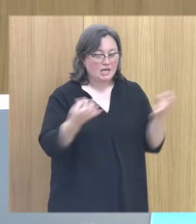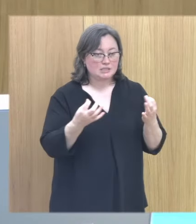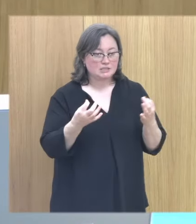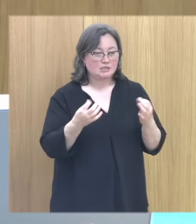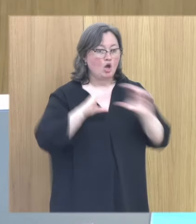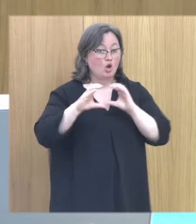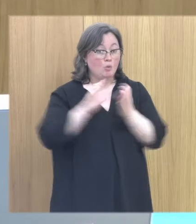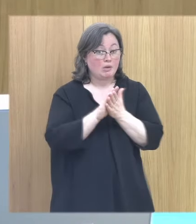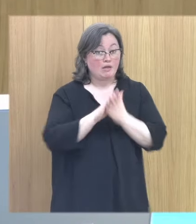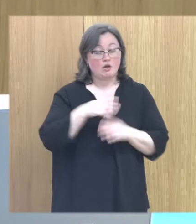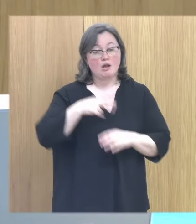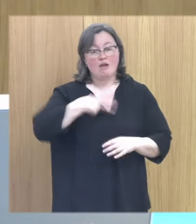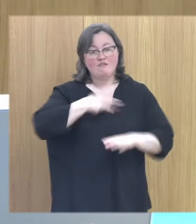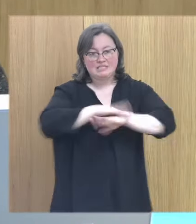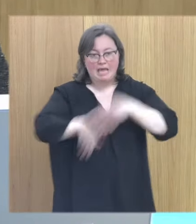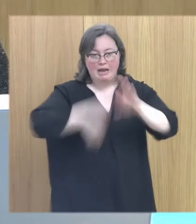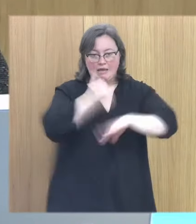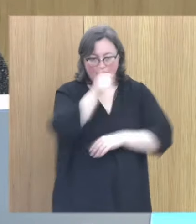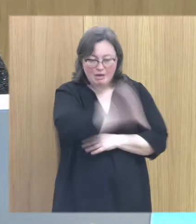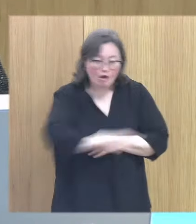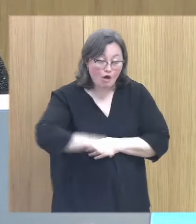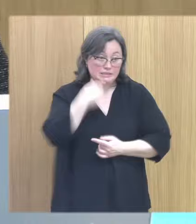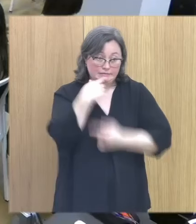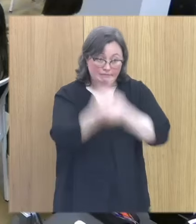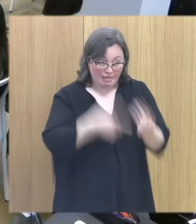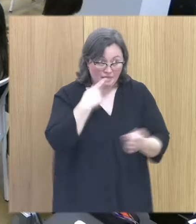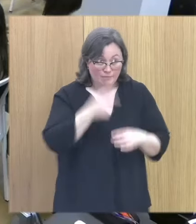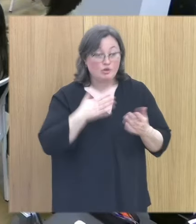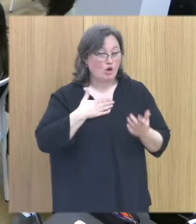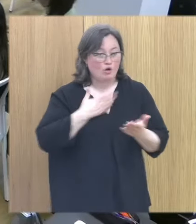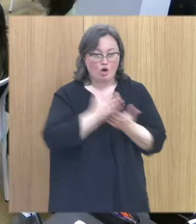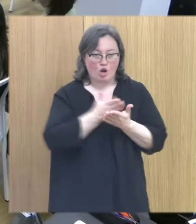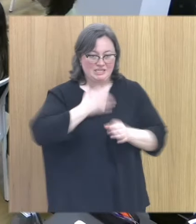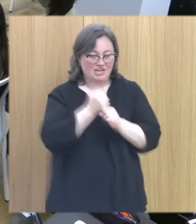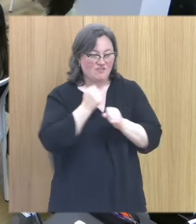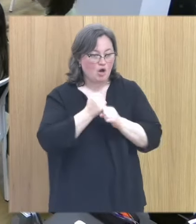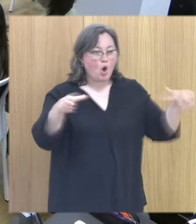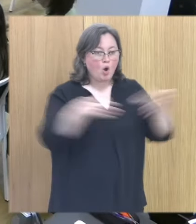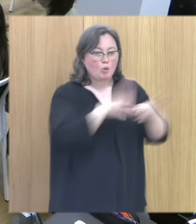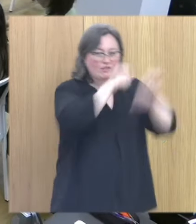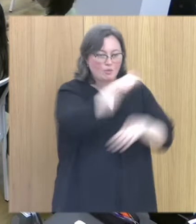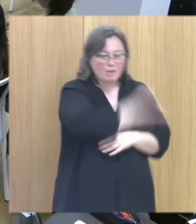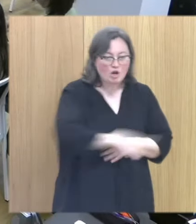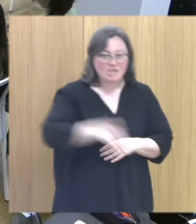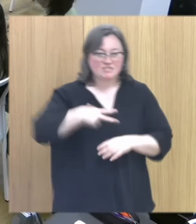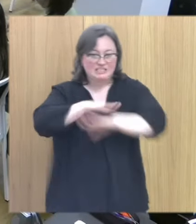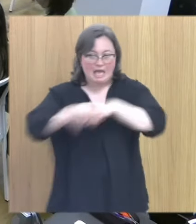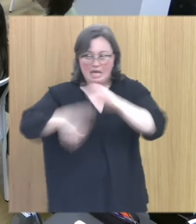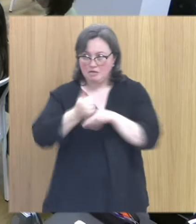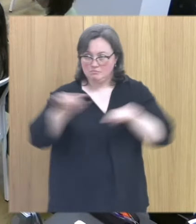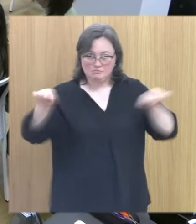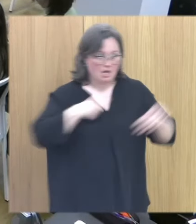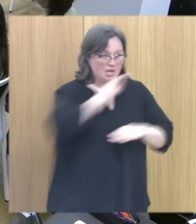comunicarlo a fiscalía de menores yo me paso la vida entre el grupo de protección de menores fiscalía y luego todo